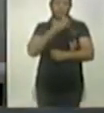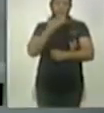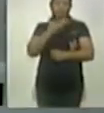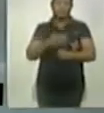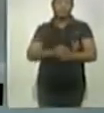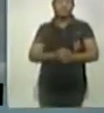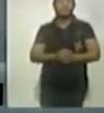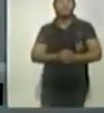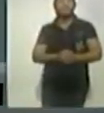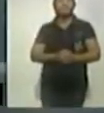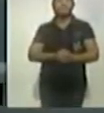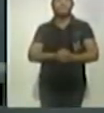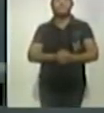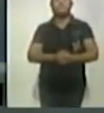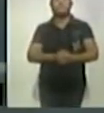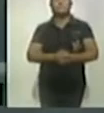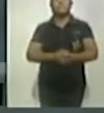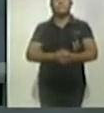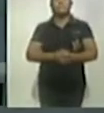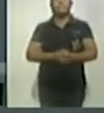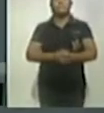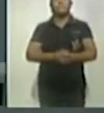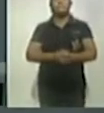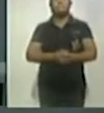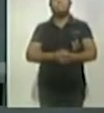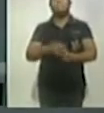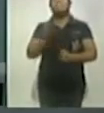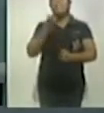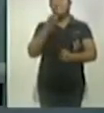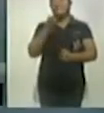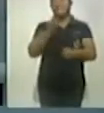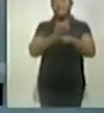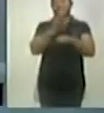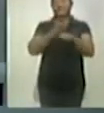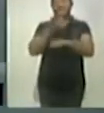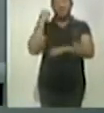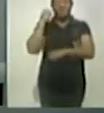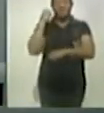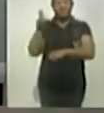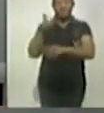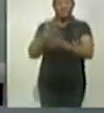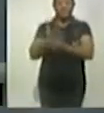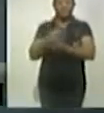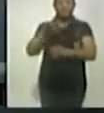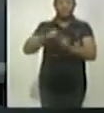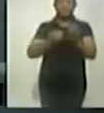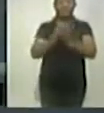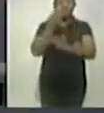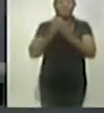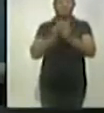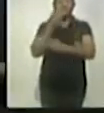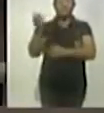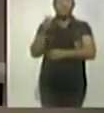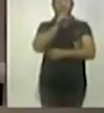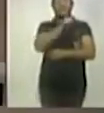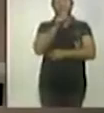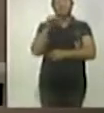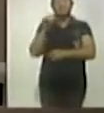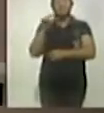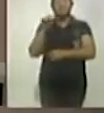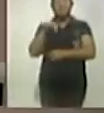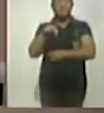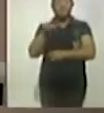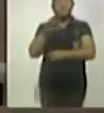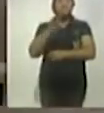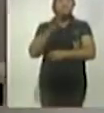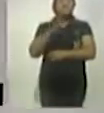auditorio desde el estado de Oaxaca. Pues sí, como bien lo mencionabas, esta mañana de acuerdo con el Sismológico Nacional, alrededor de